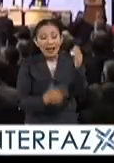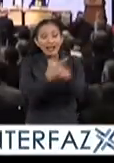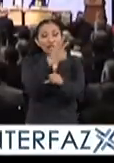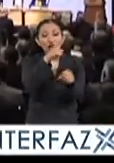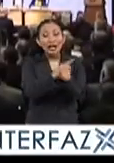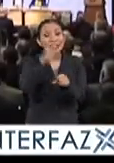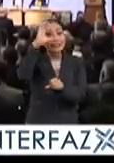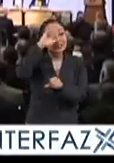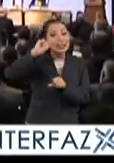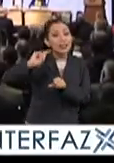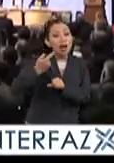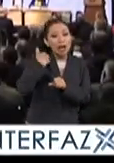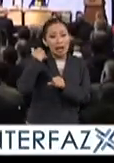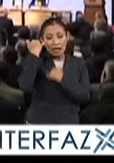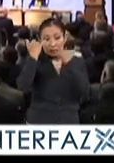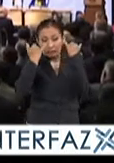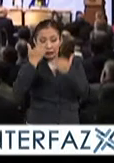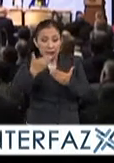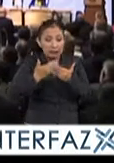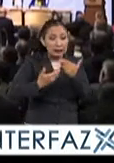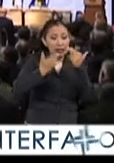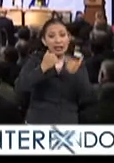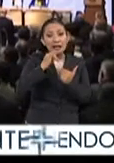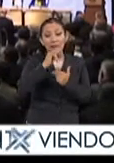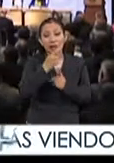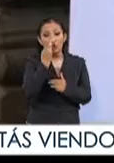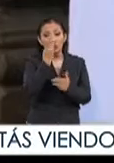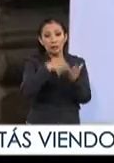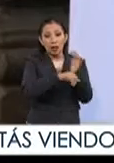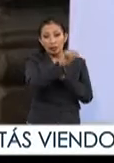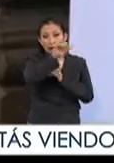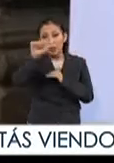Ciencia Tecnología e Innovación 2012-2018